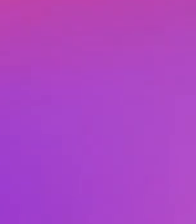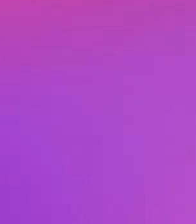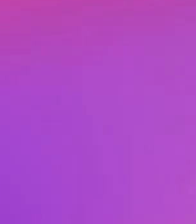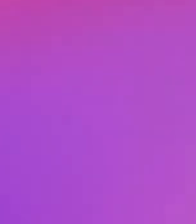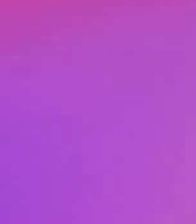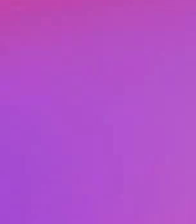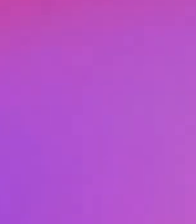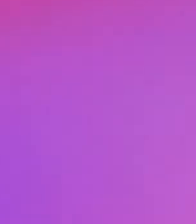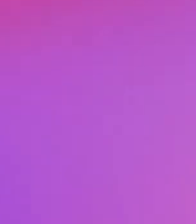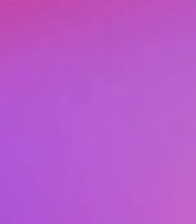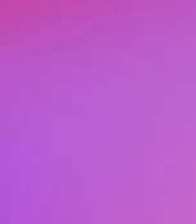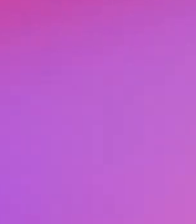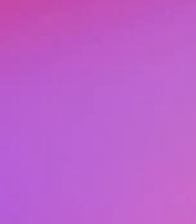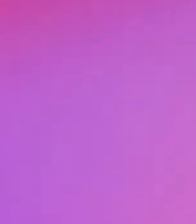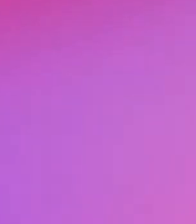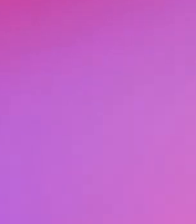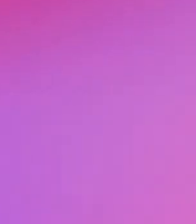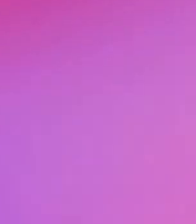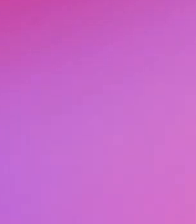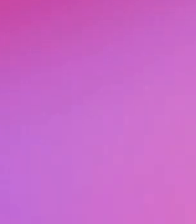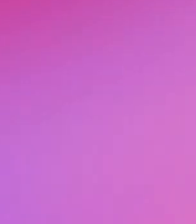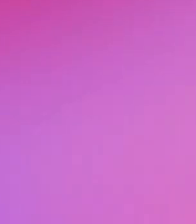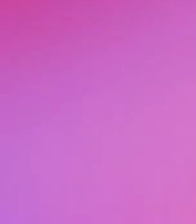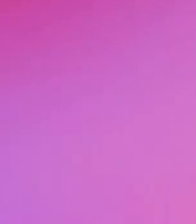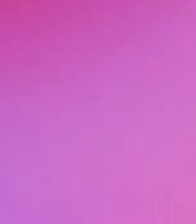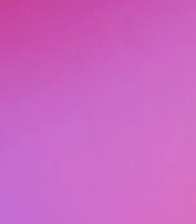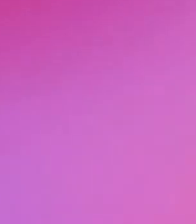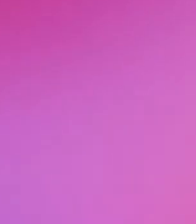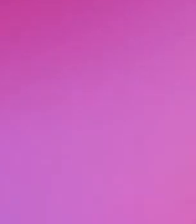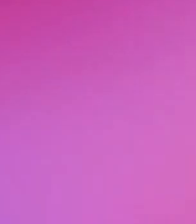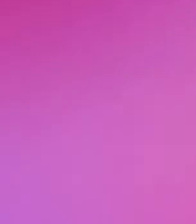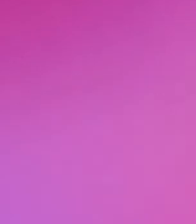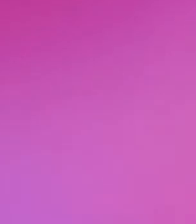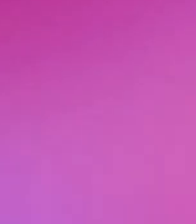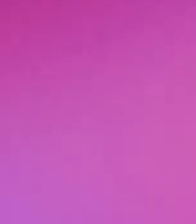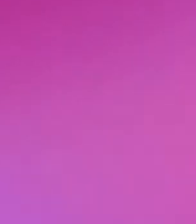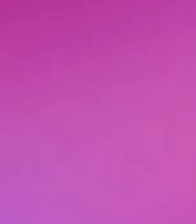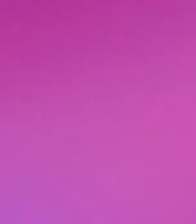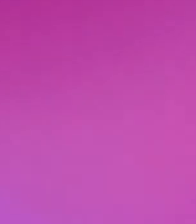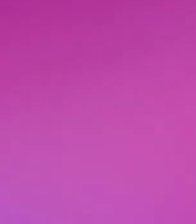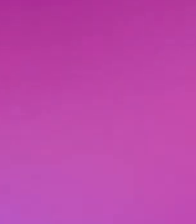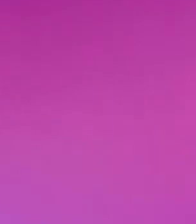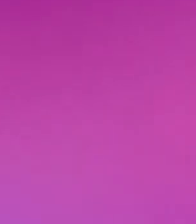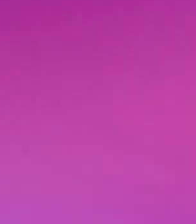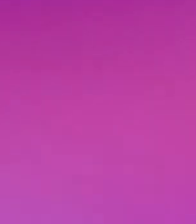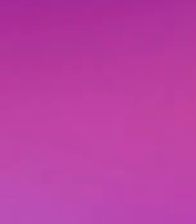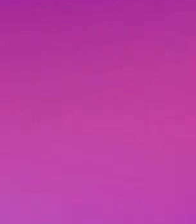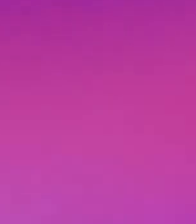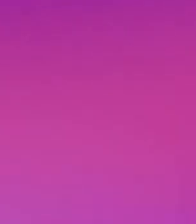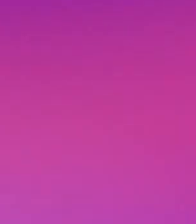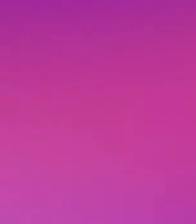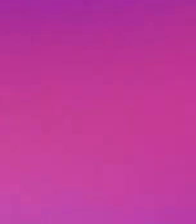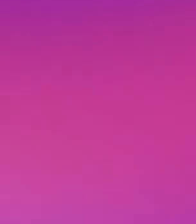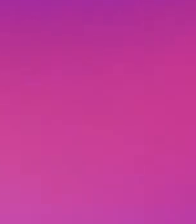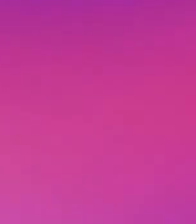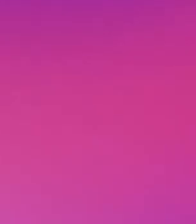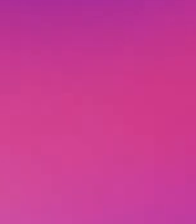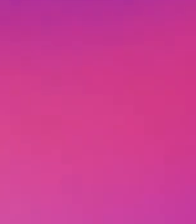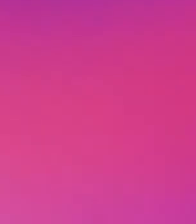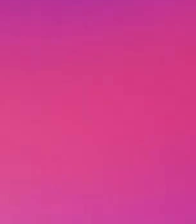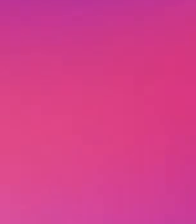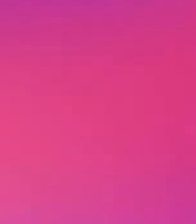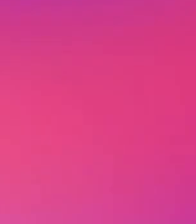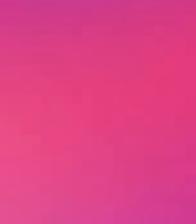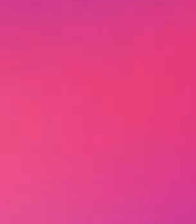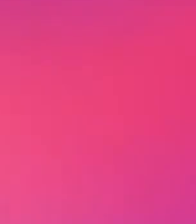tienes dudas o necesitas ayuda, llama al Centro de Apoyo Pedagógico a Distancia. El número de teléfono para secundaria